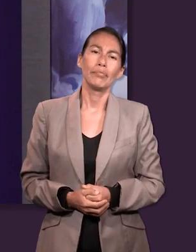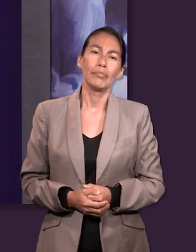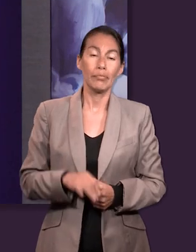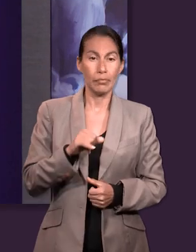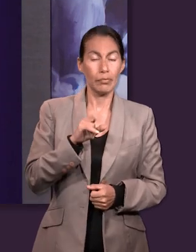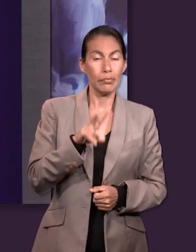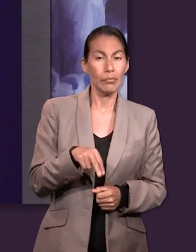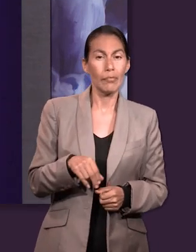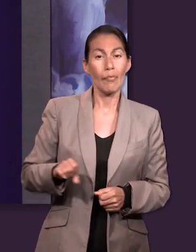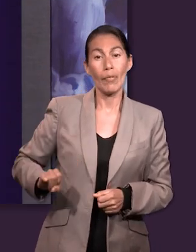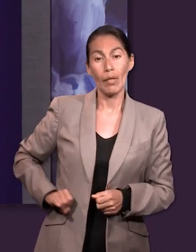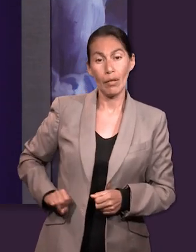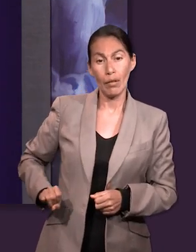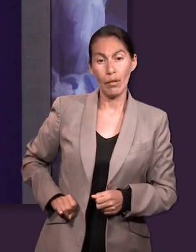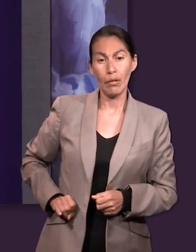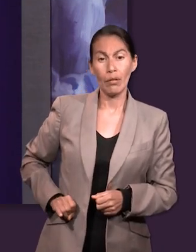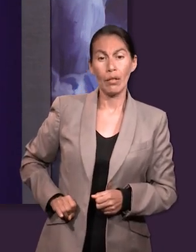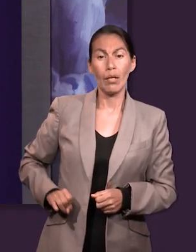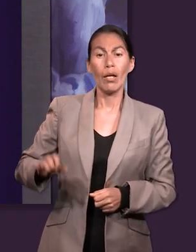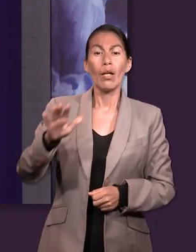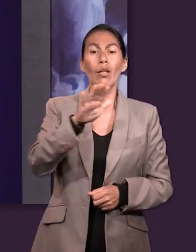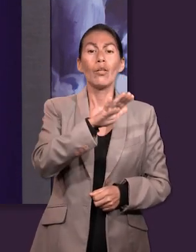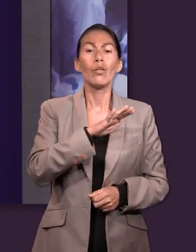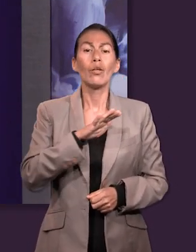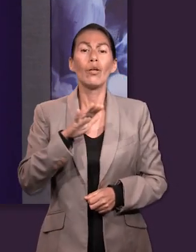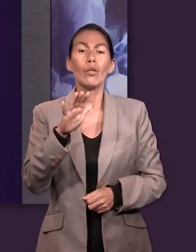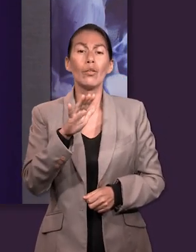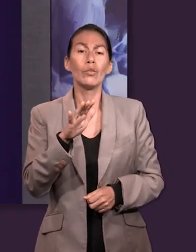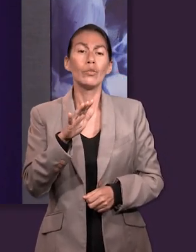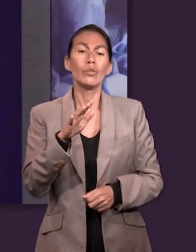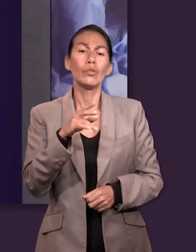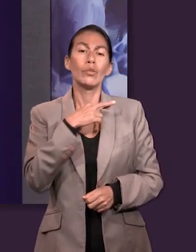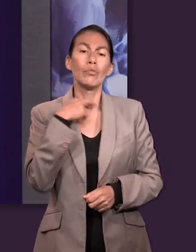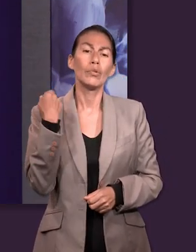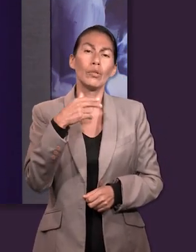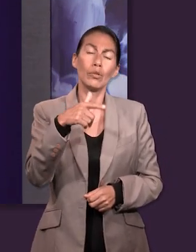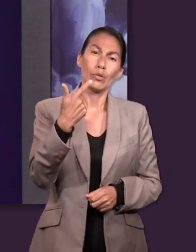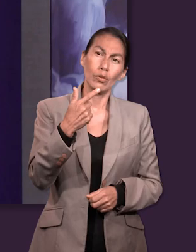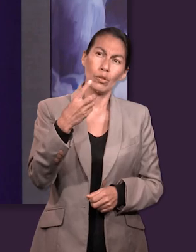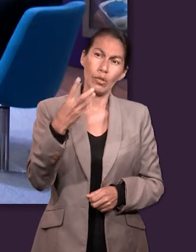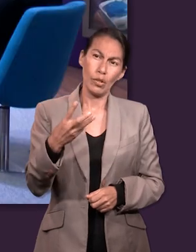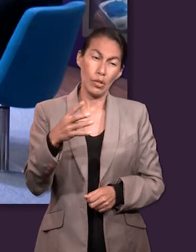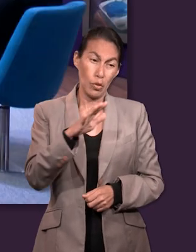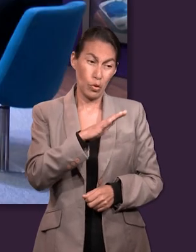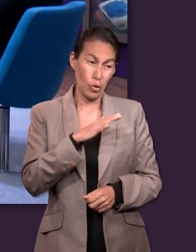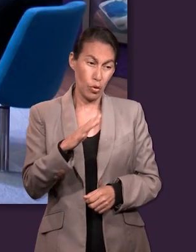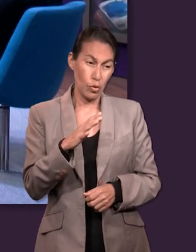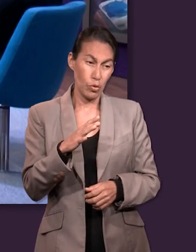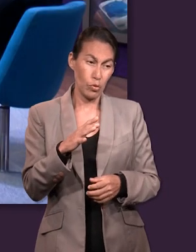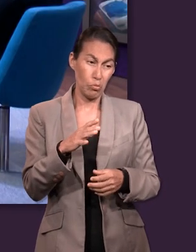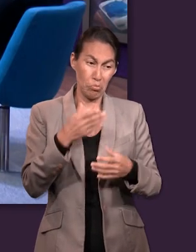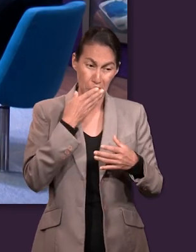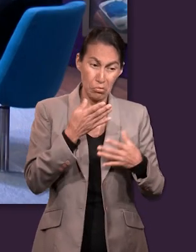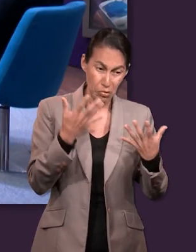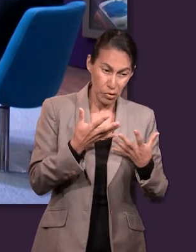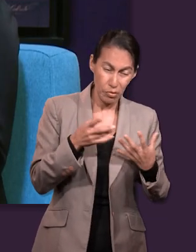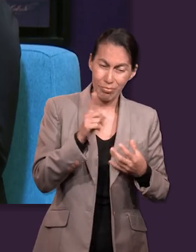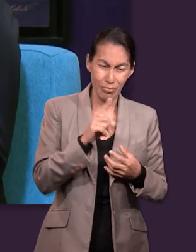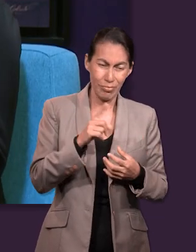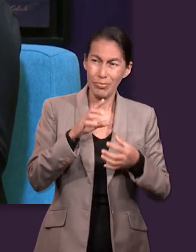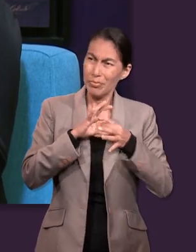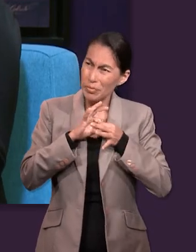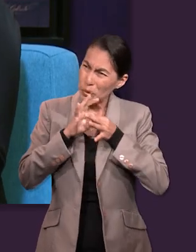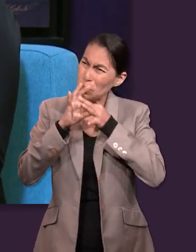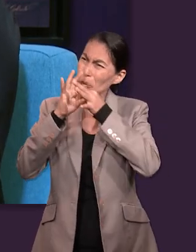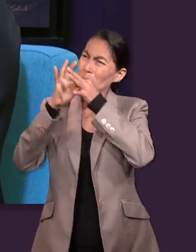Algo también interesante en el siguiente versículo dice, no se amolden al mundo actual, sino sean transformados mediante la renovación de su mente.